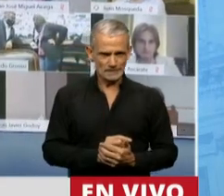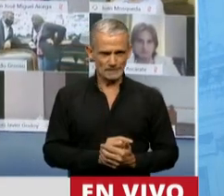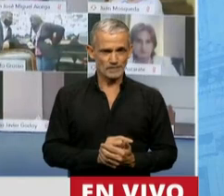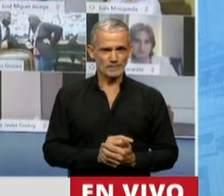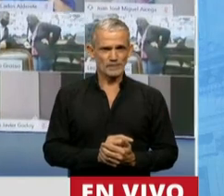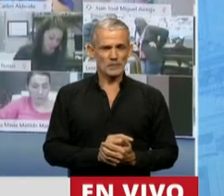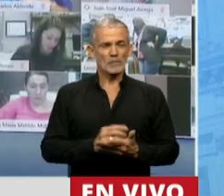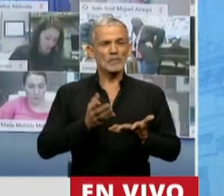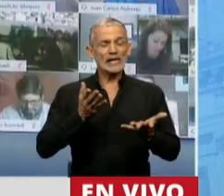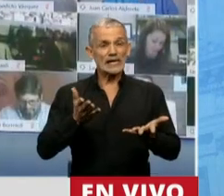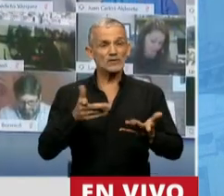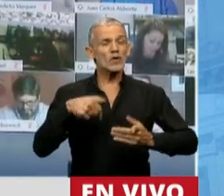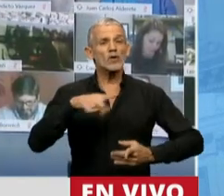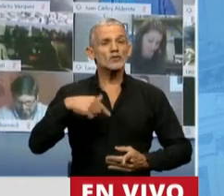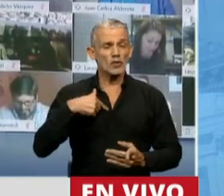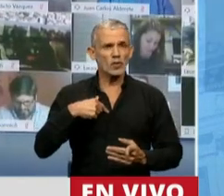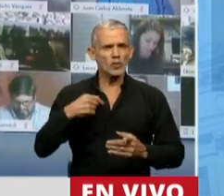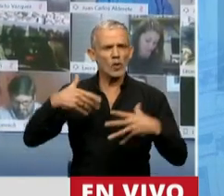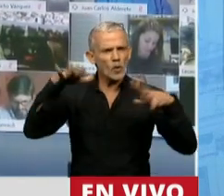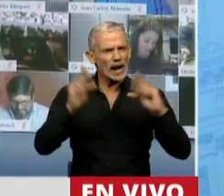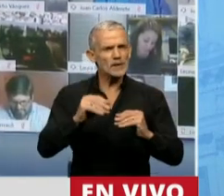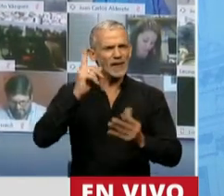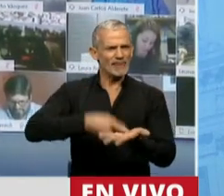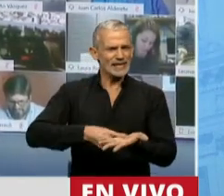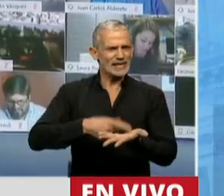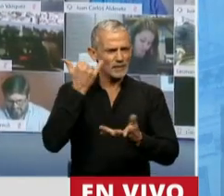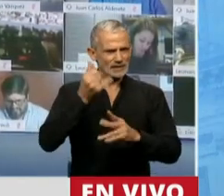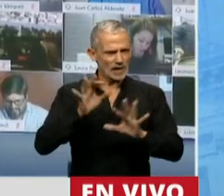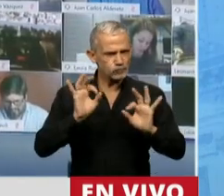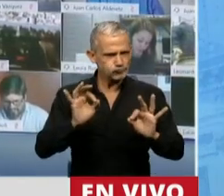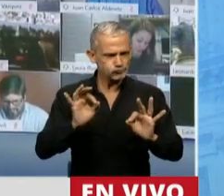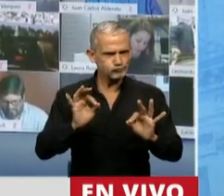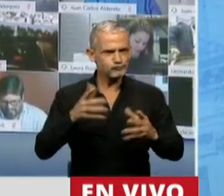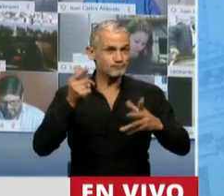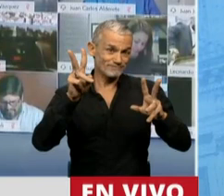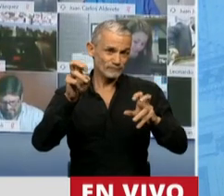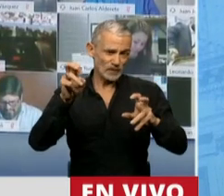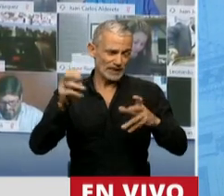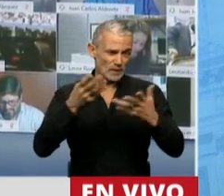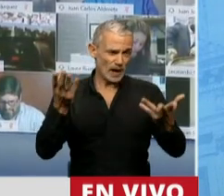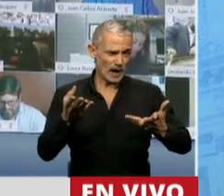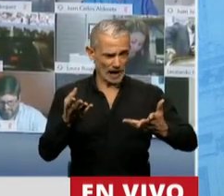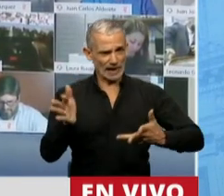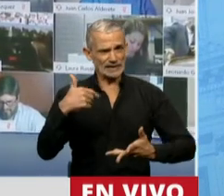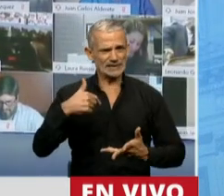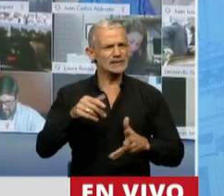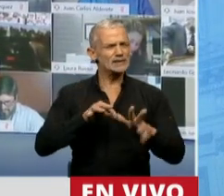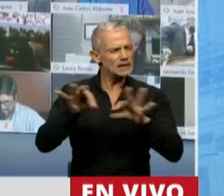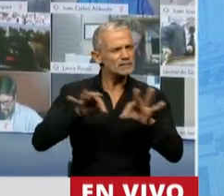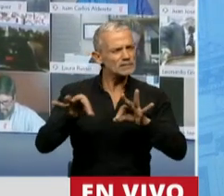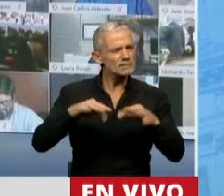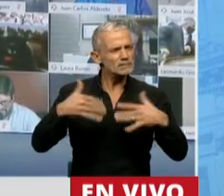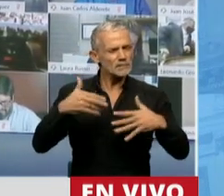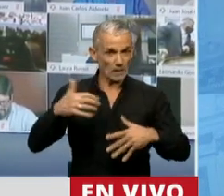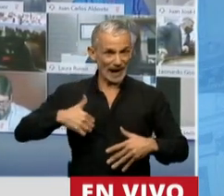Reitero que hemos logrado unanimidad en el dictamen en un tema que es estratégico